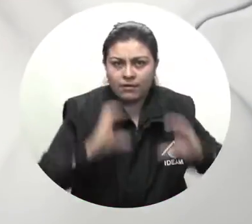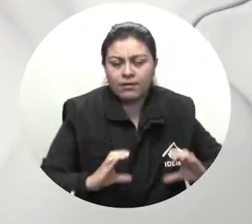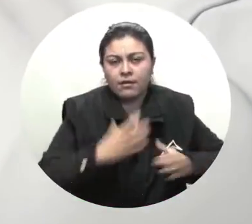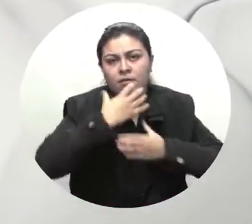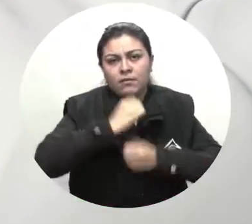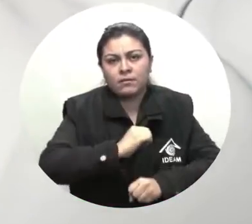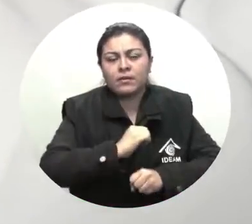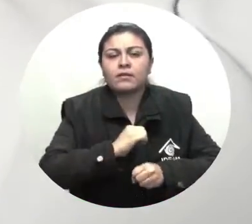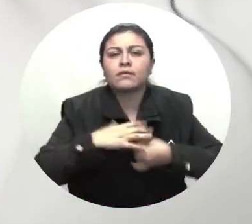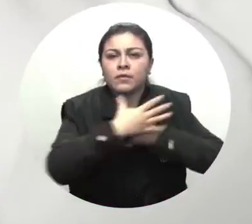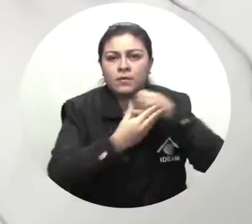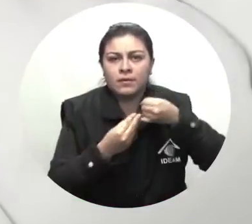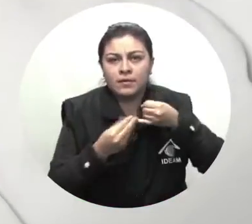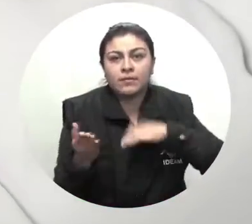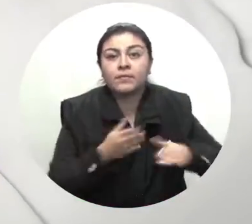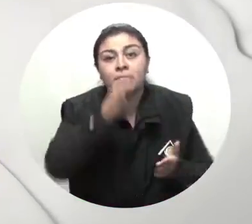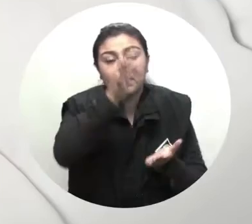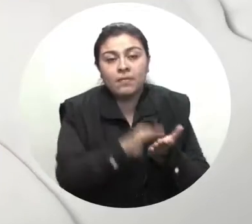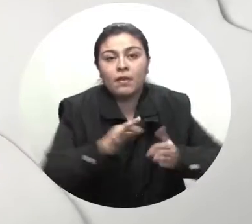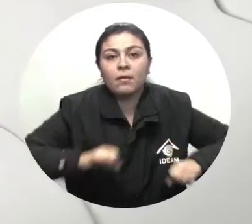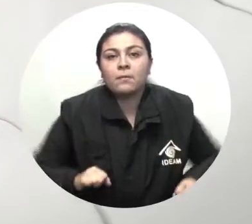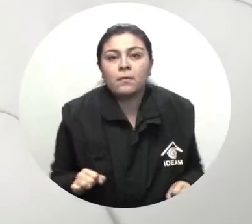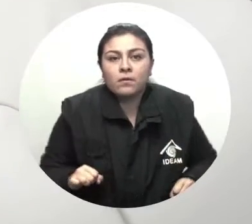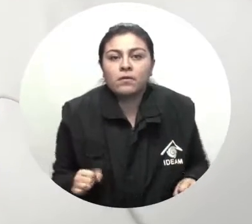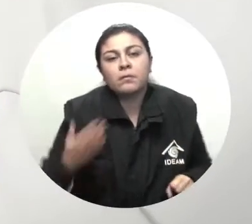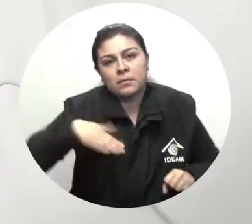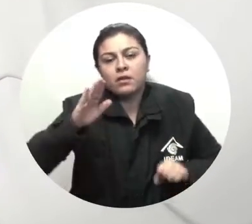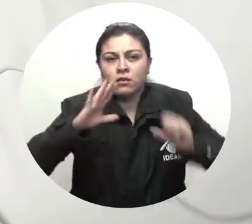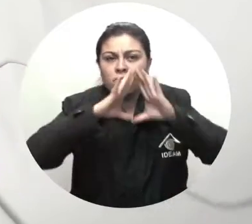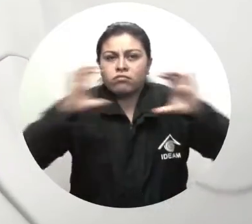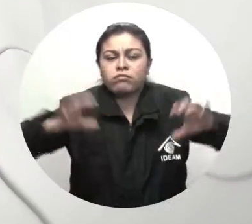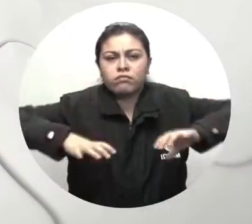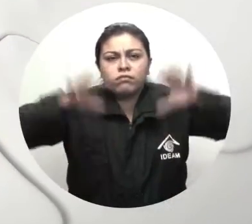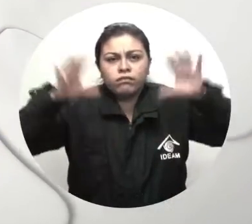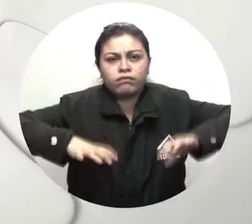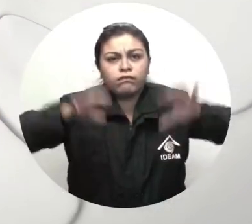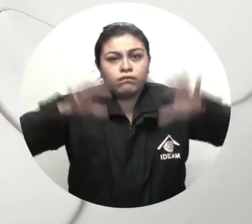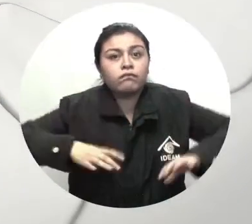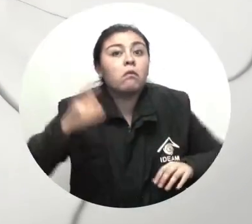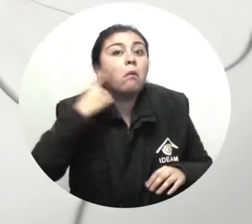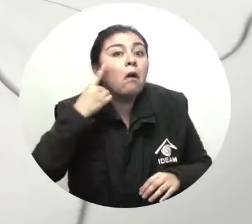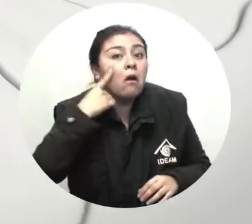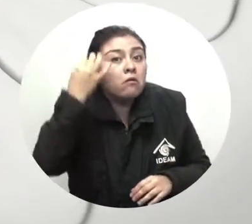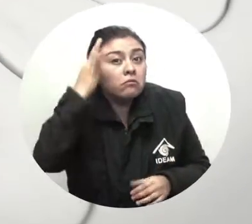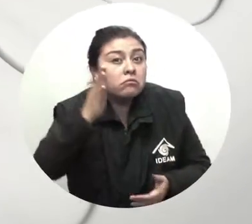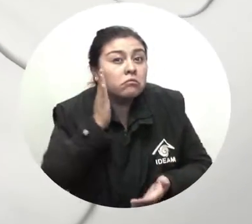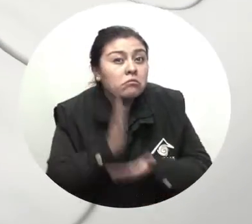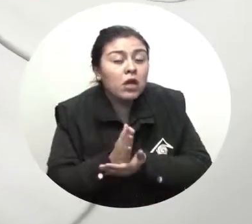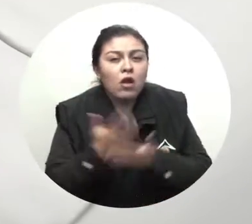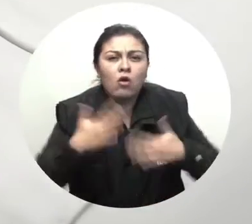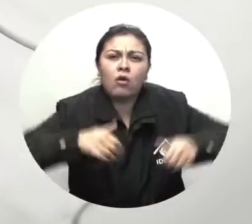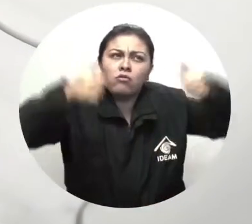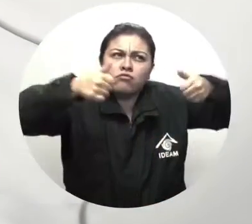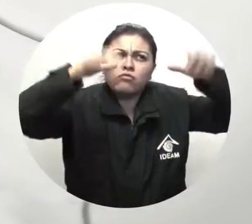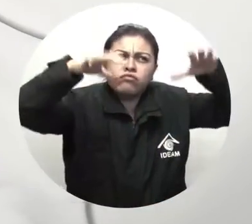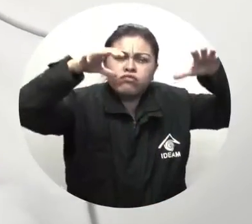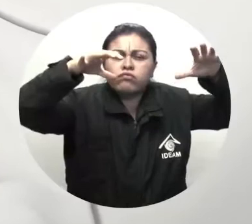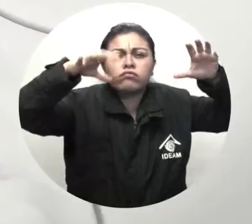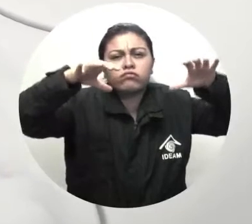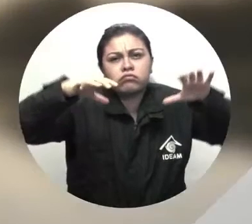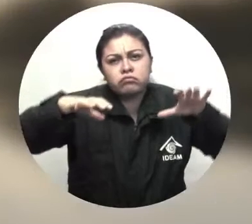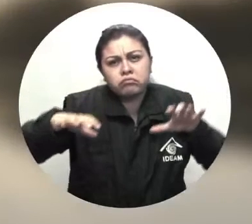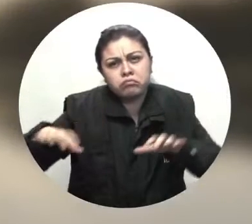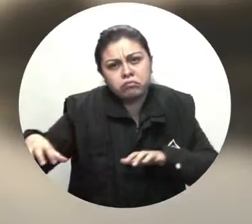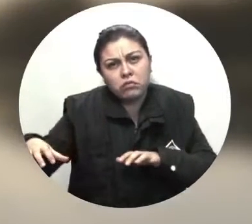En la capital se estima tiempo nublado con lluvias sin embargo se prevé que tenderán a disiparse a lo largo de la mañana Ahora,